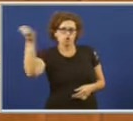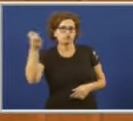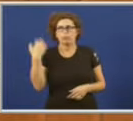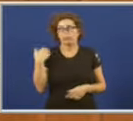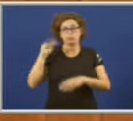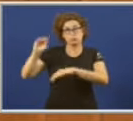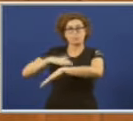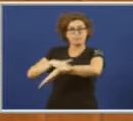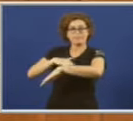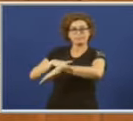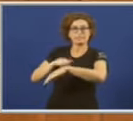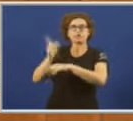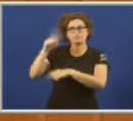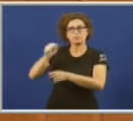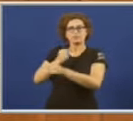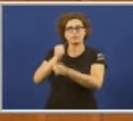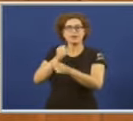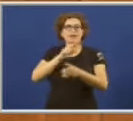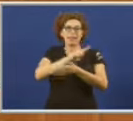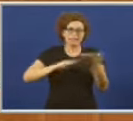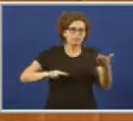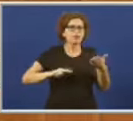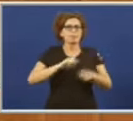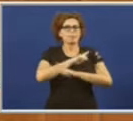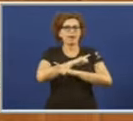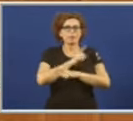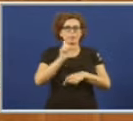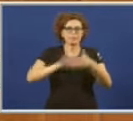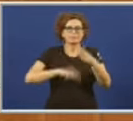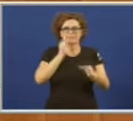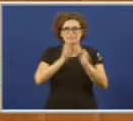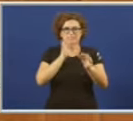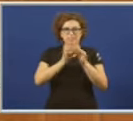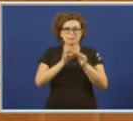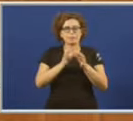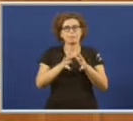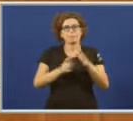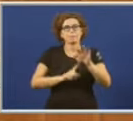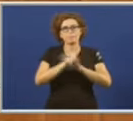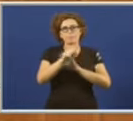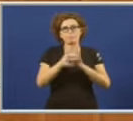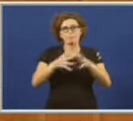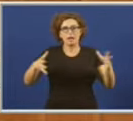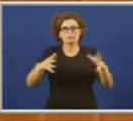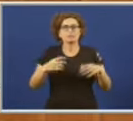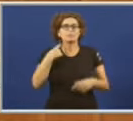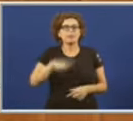Ministerio de Traballo, na Galiza medrou o paro no mes de setembro. Perderonse máis de 6.000 cotizacións á seguridade social